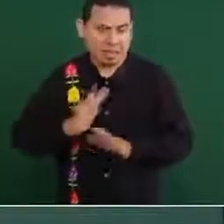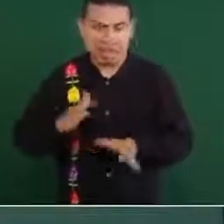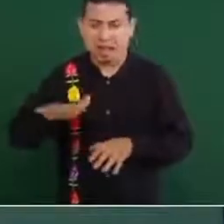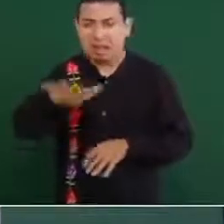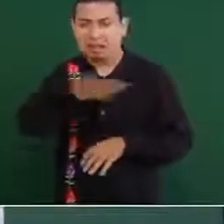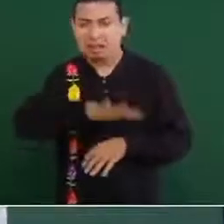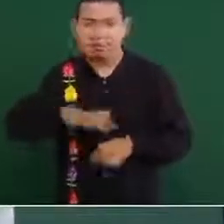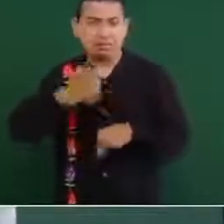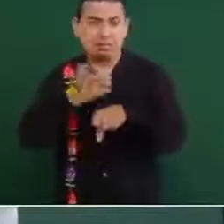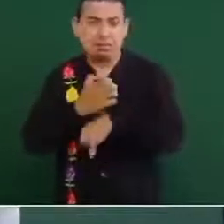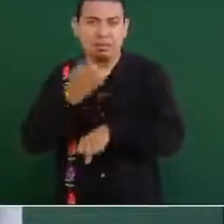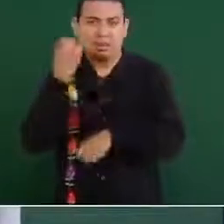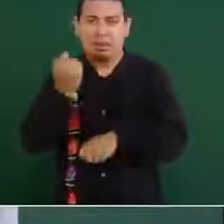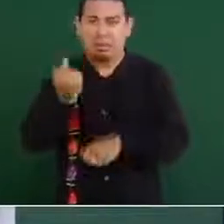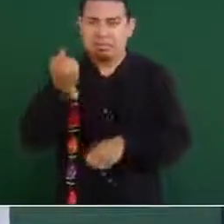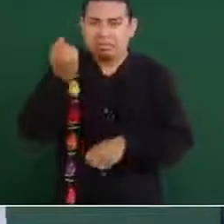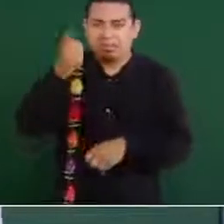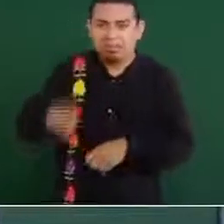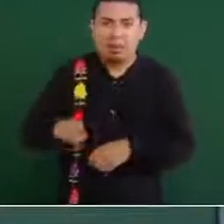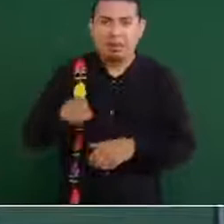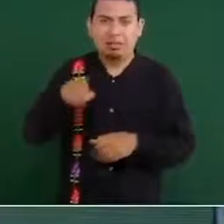eligió.